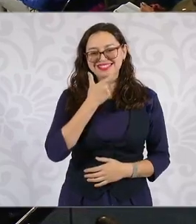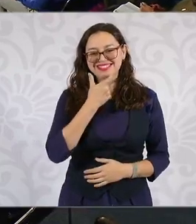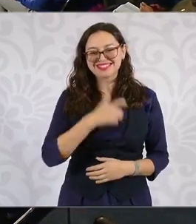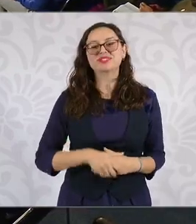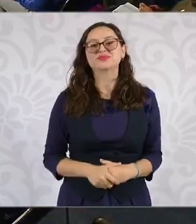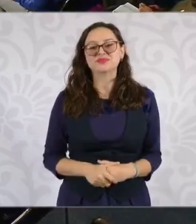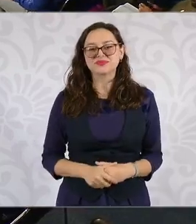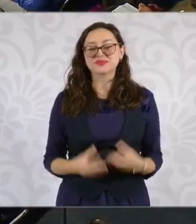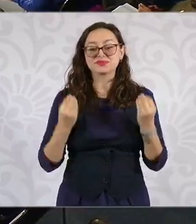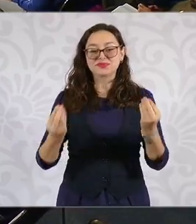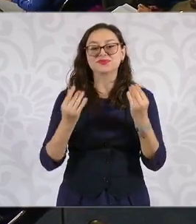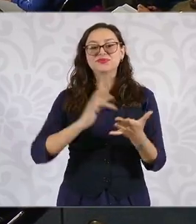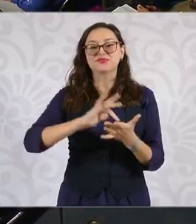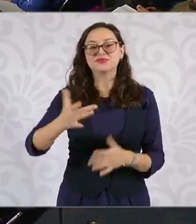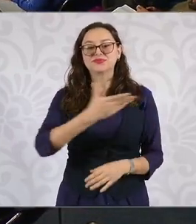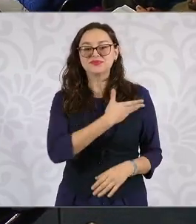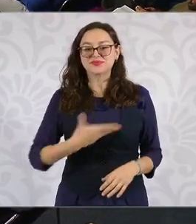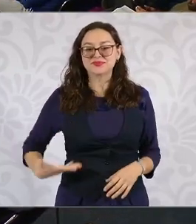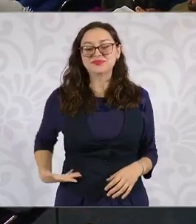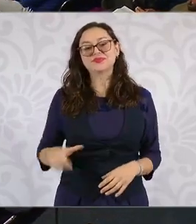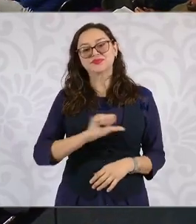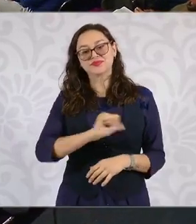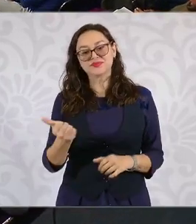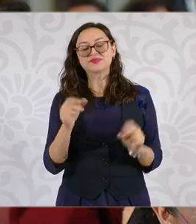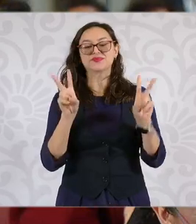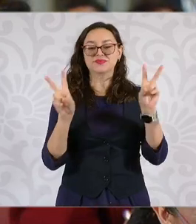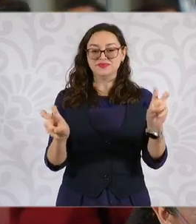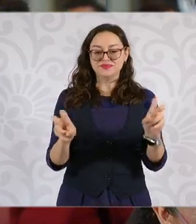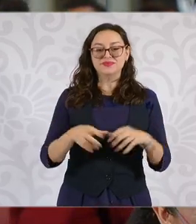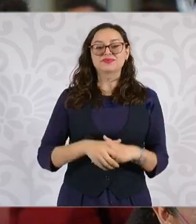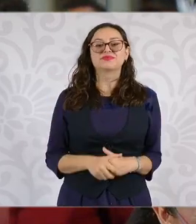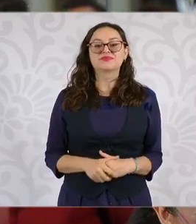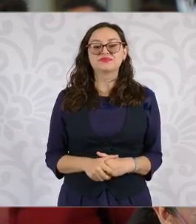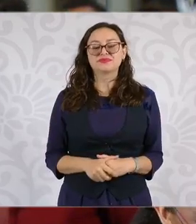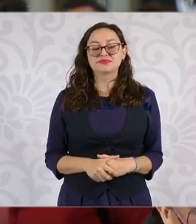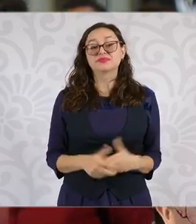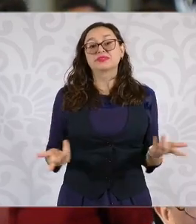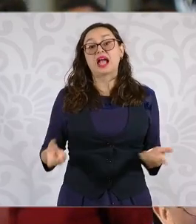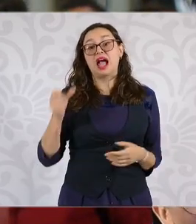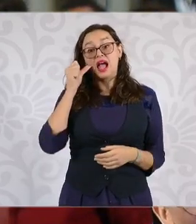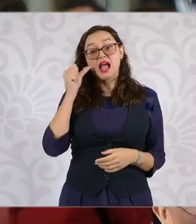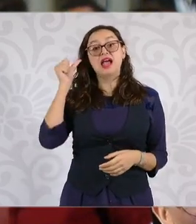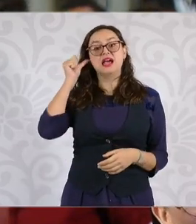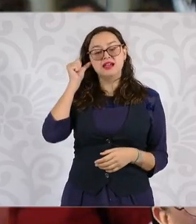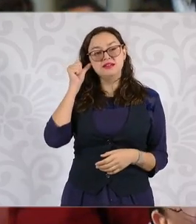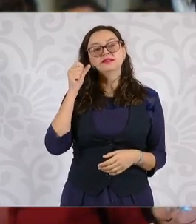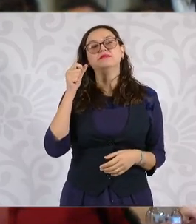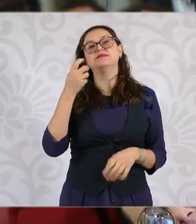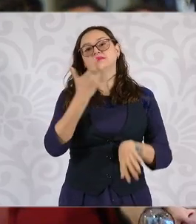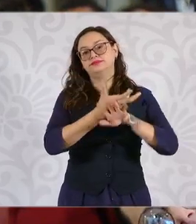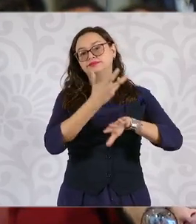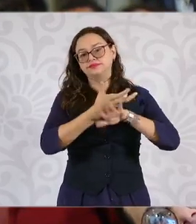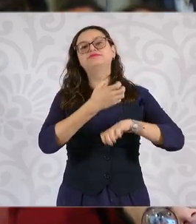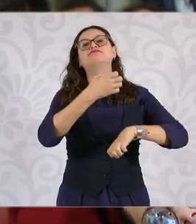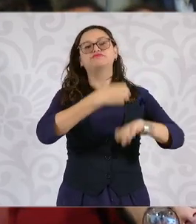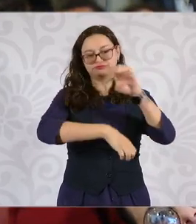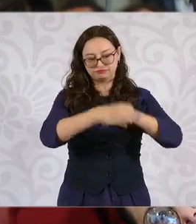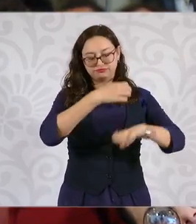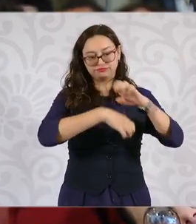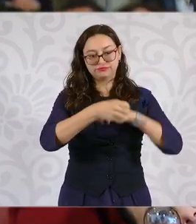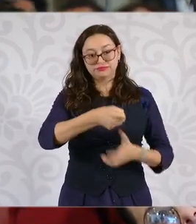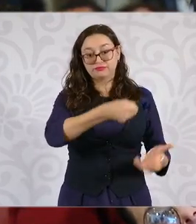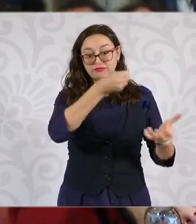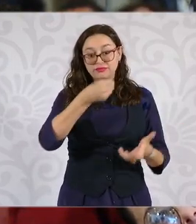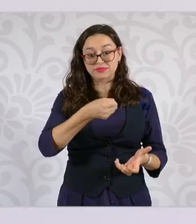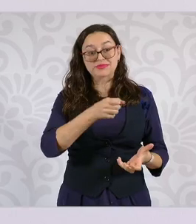Muchas gracias, presidenta. En otro tema, pues ayer se comentó sobre las inversiones de las empresas estadounidenses en beneficio de la